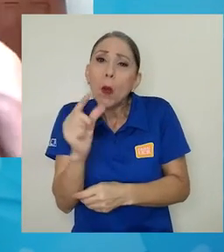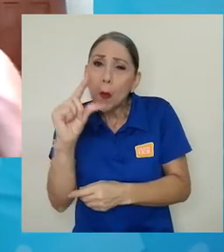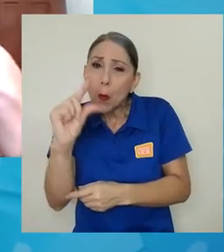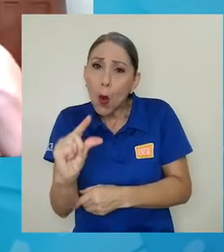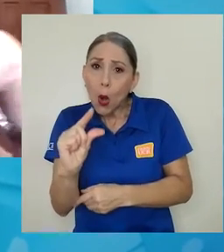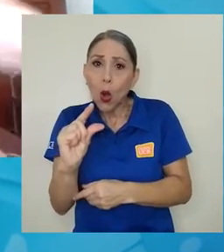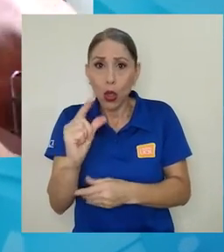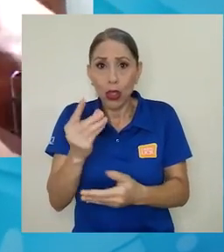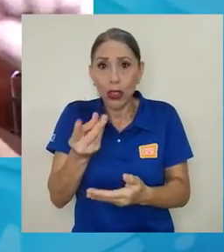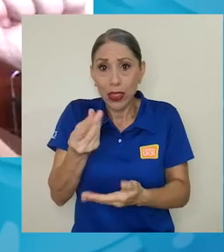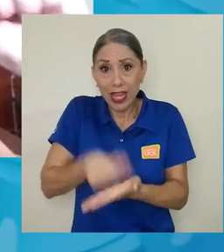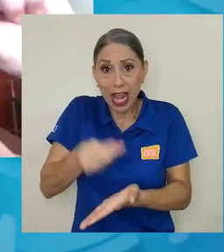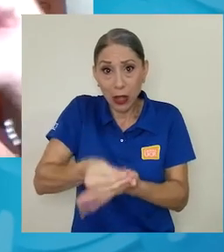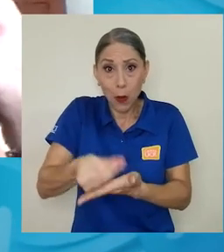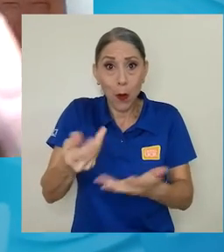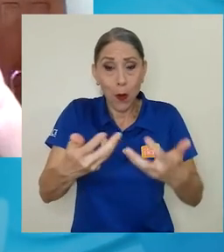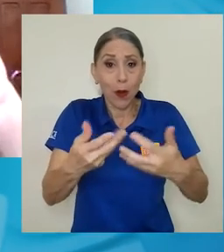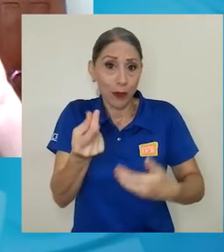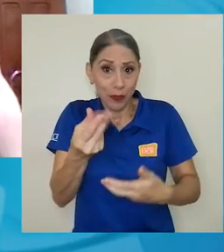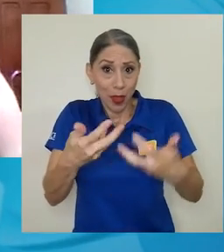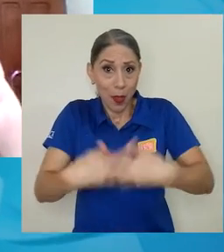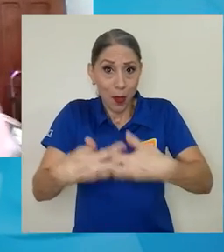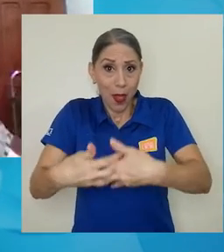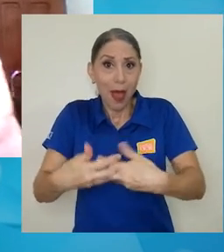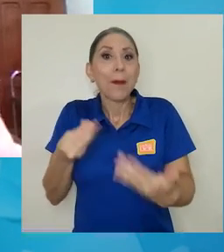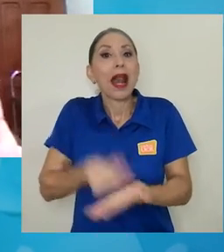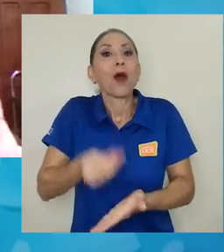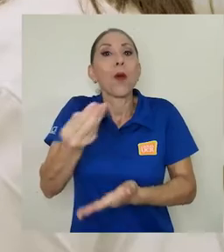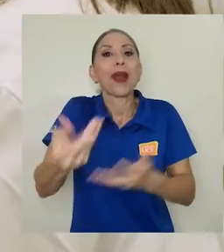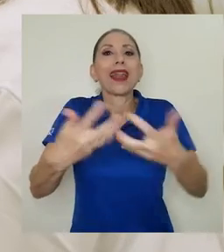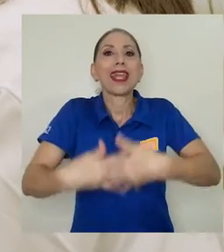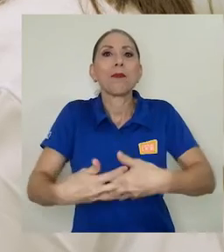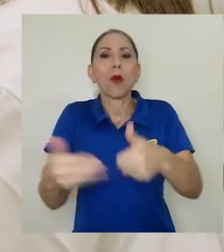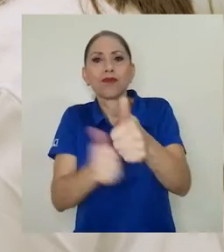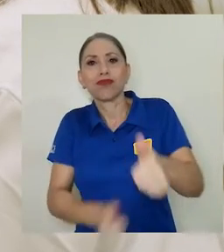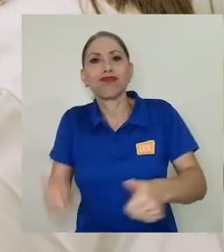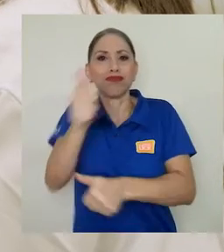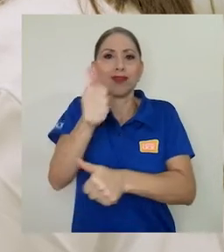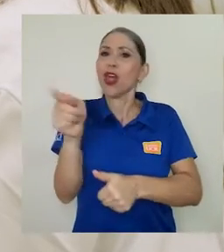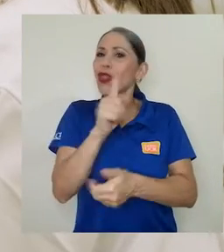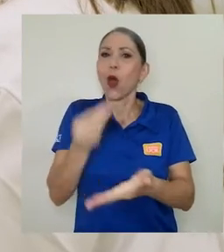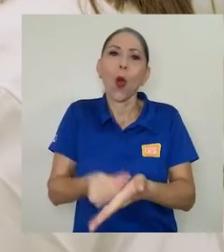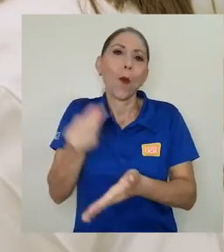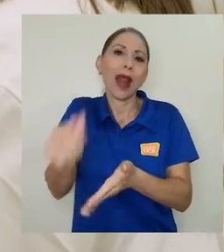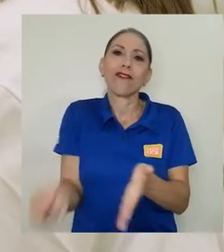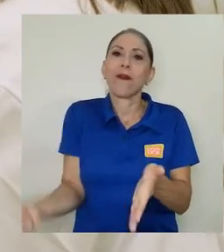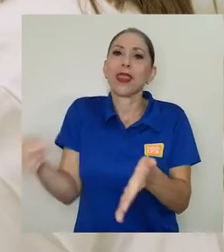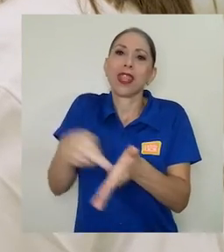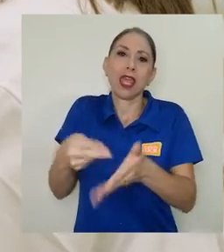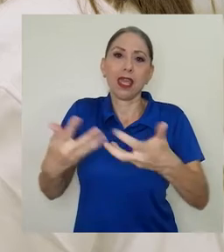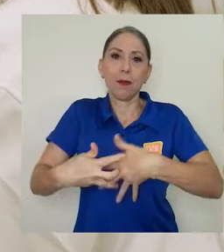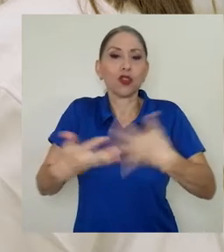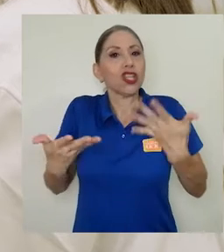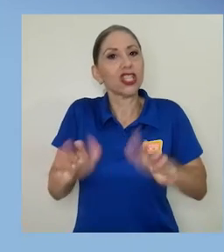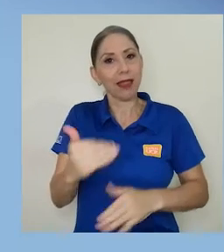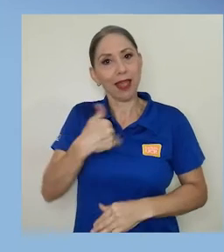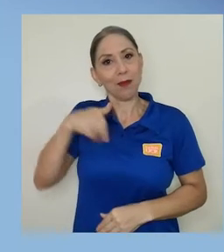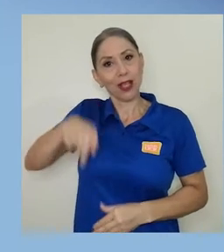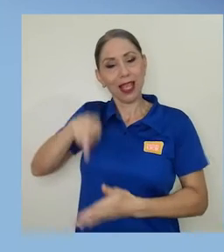el poco dinero que tengamos para equipamiento de aquí en adelante se use para comprar equipo de punta y no para repetir equipos que ya tenemos en la universidad.